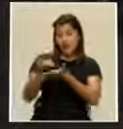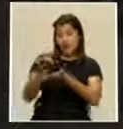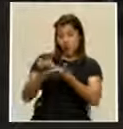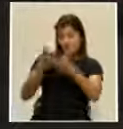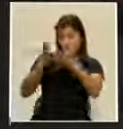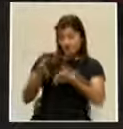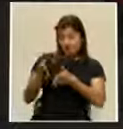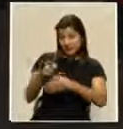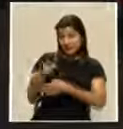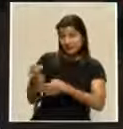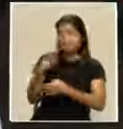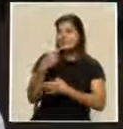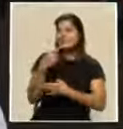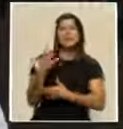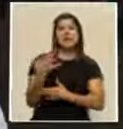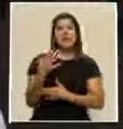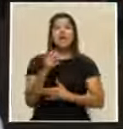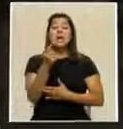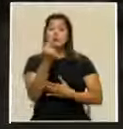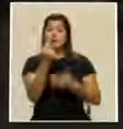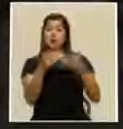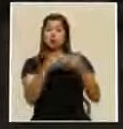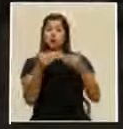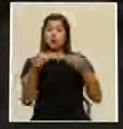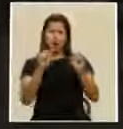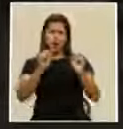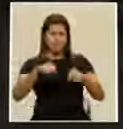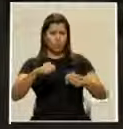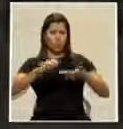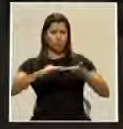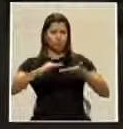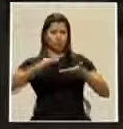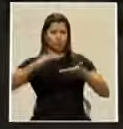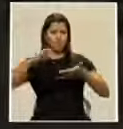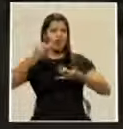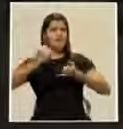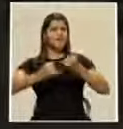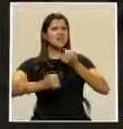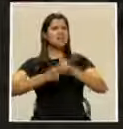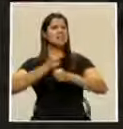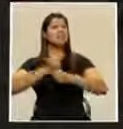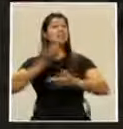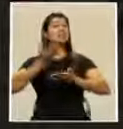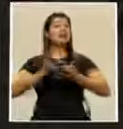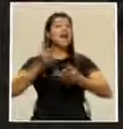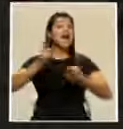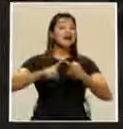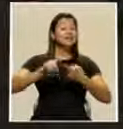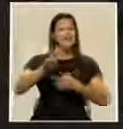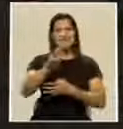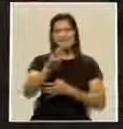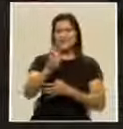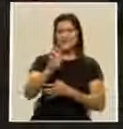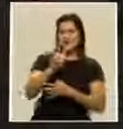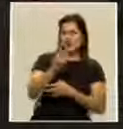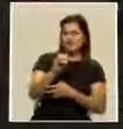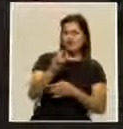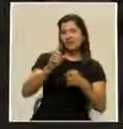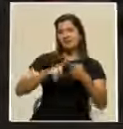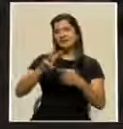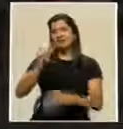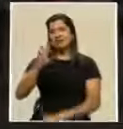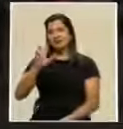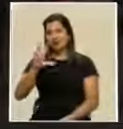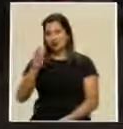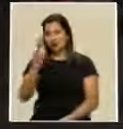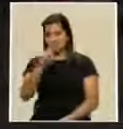manifiestan que esta moneda podría cerrar a fin de año entre los 620 y los 630 colones. Incluso para tener